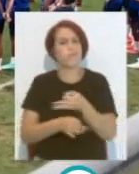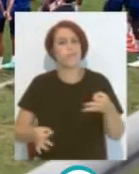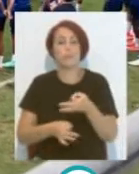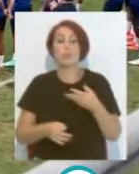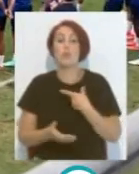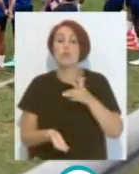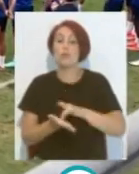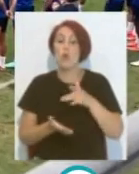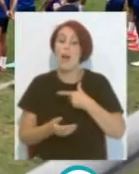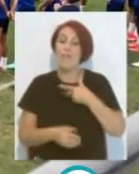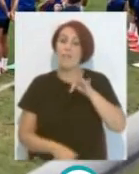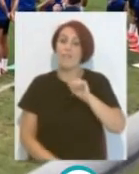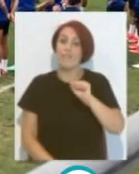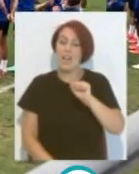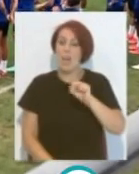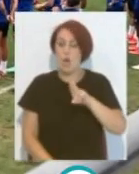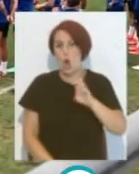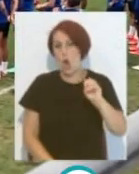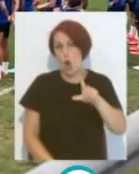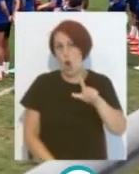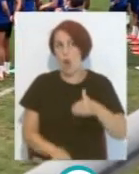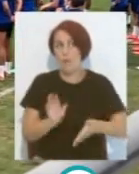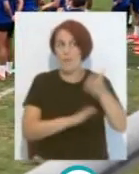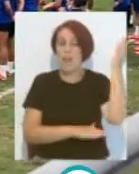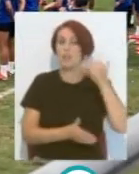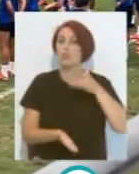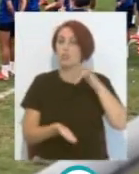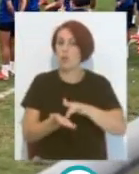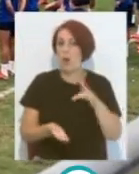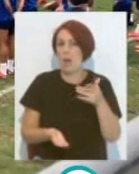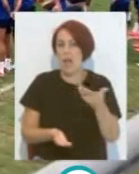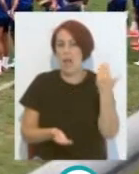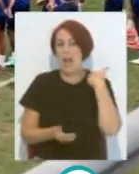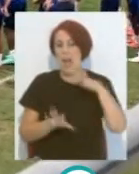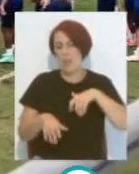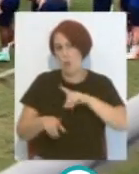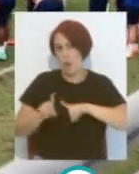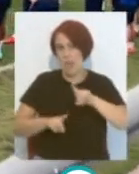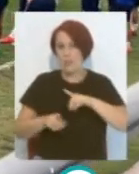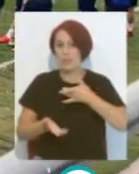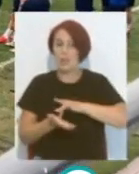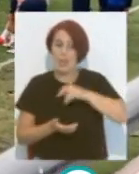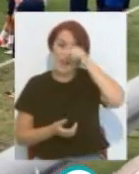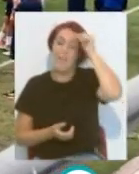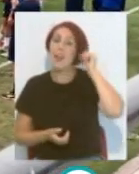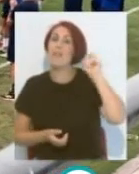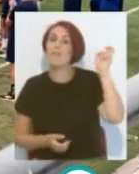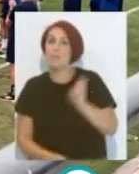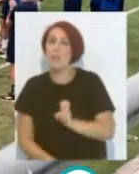ese paso Por el Racing de Ferrol Cuando hubo Algunos problemitas En el Cádiz Cuando llegó Álvaro Cerveros Justamente